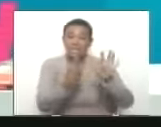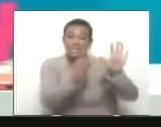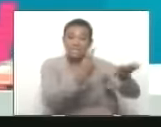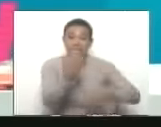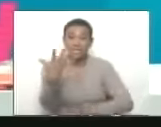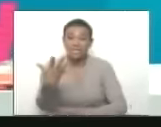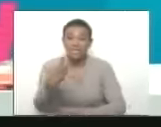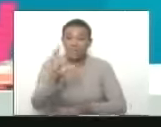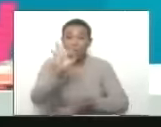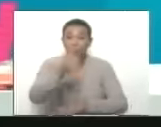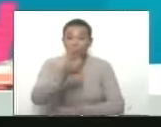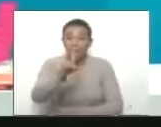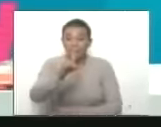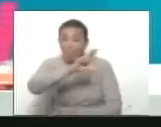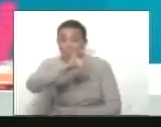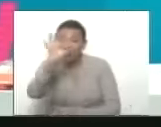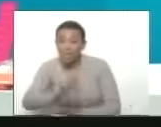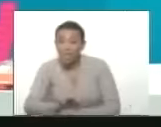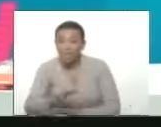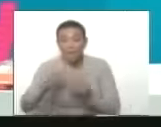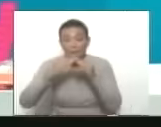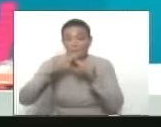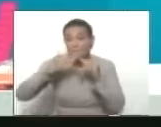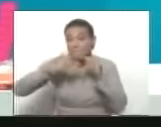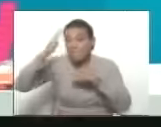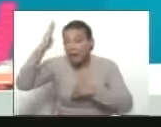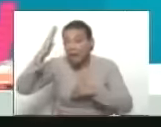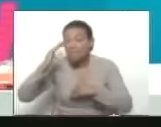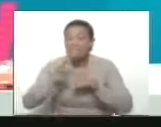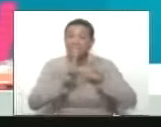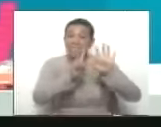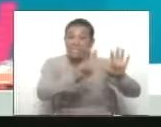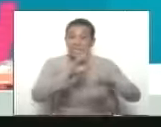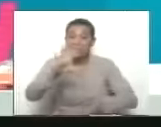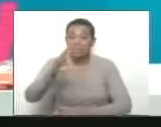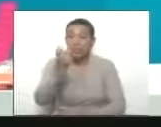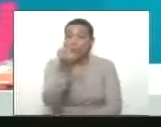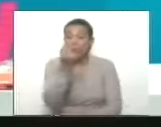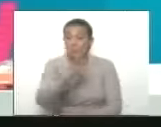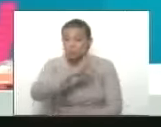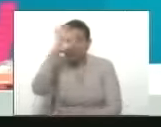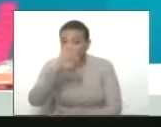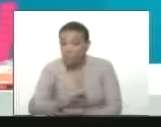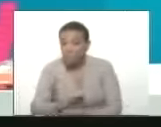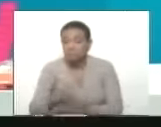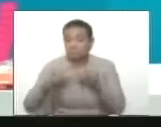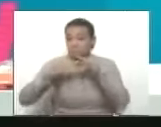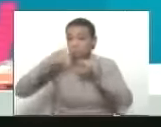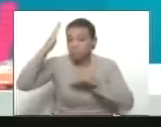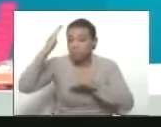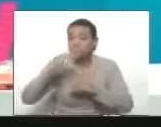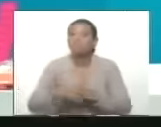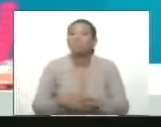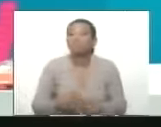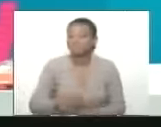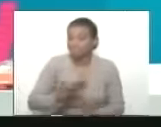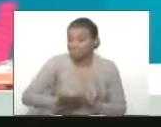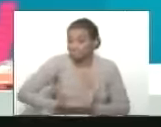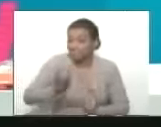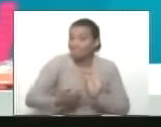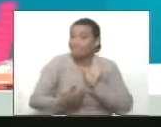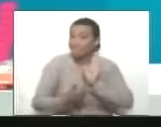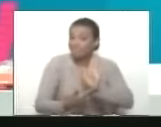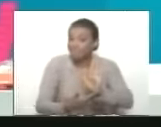años el 13%, y más de 65 años el 11%. Importante.